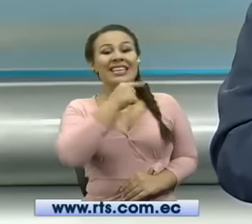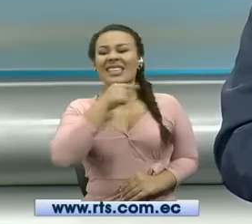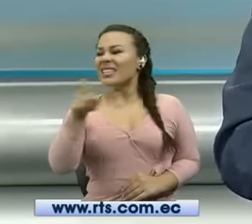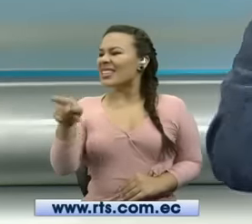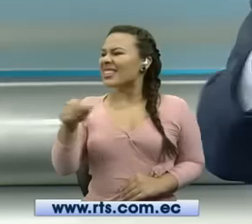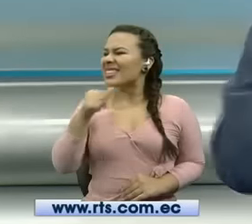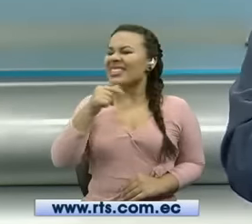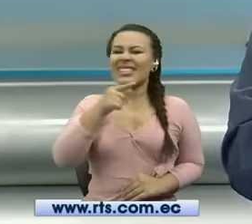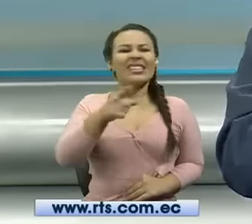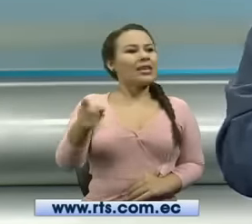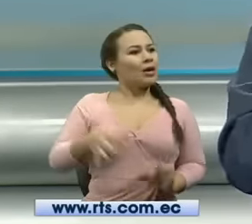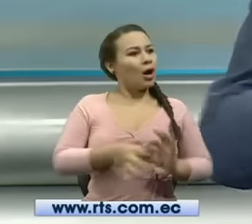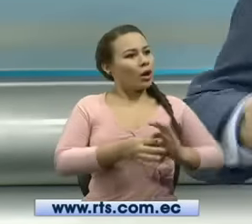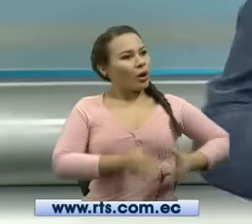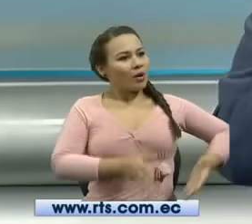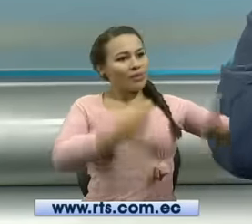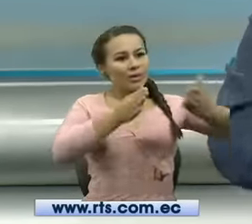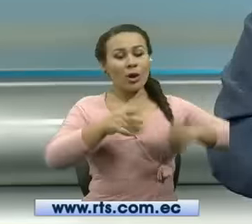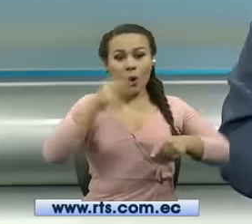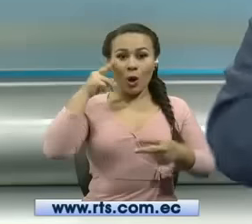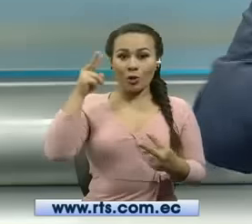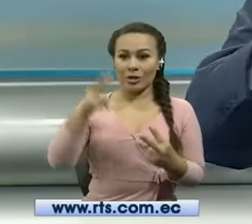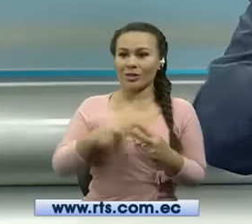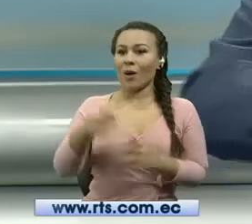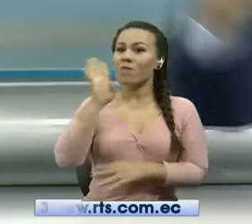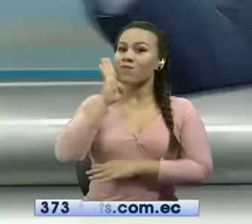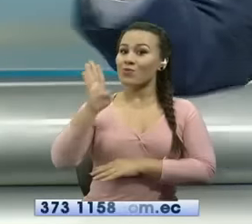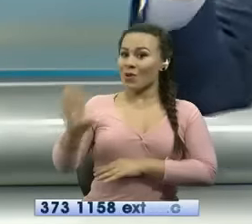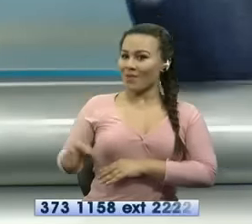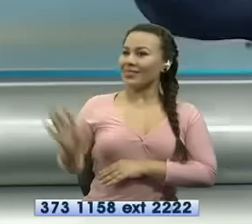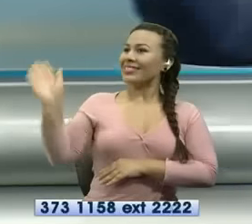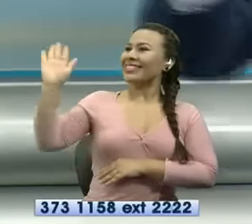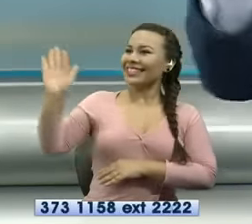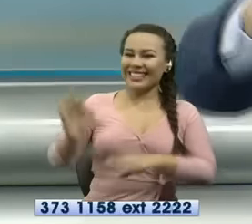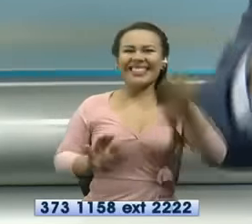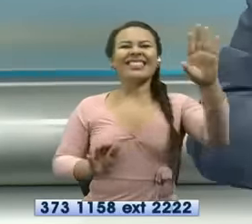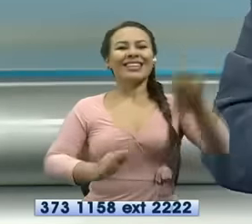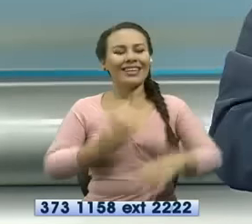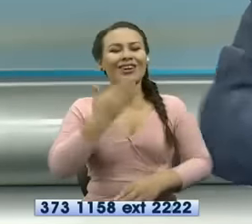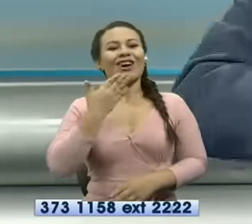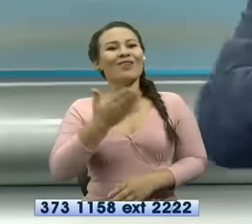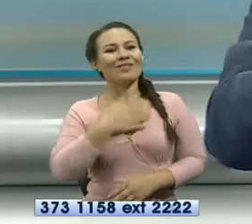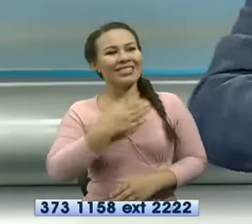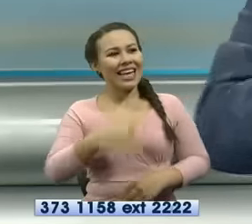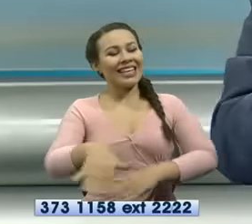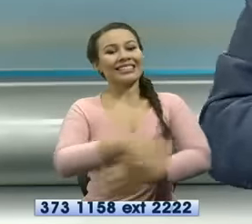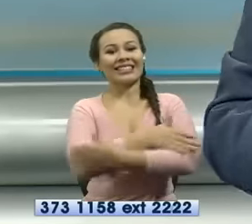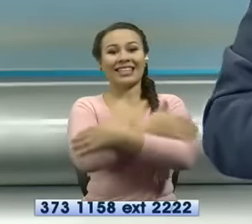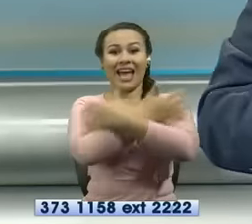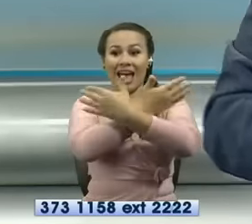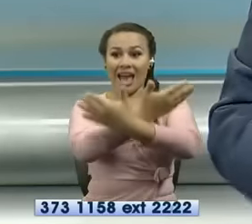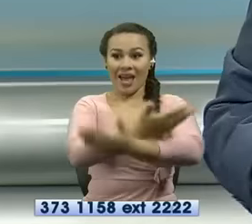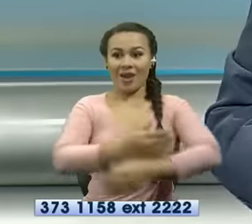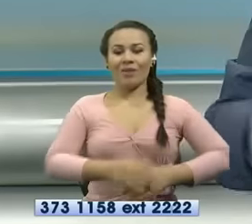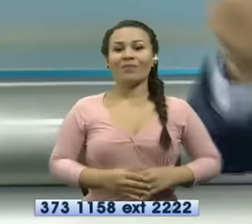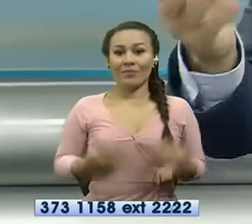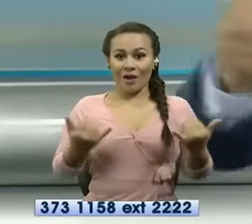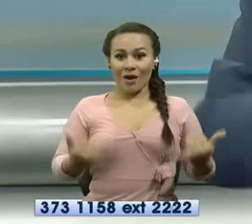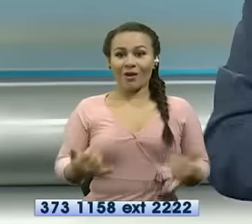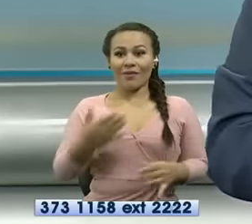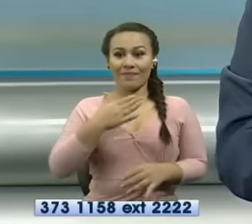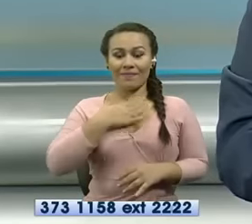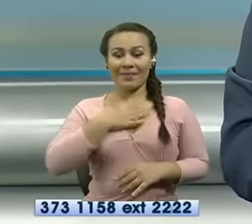digamos compañeros conocidos nos hacemos bromas nos vemos ya por los pasillos que fue que fue como estamos y hacemos un recuento me dicen hoy día